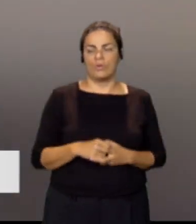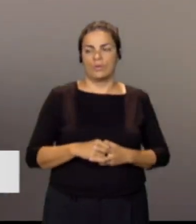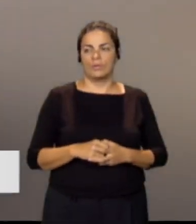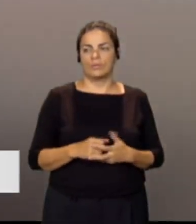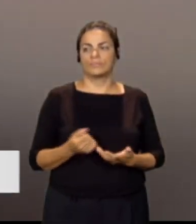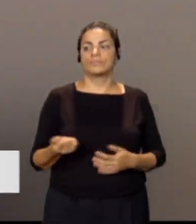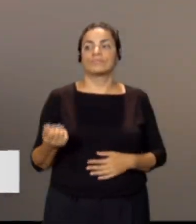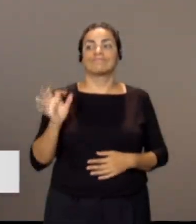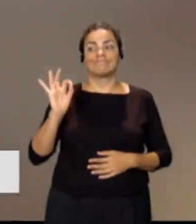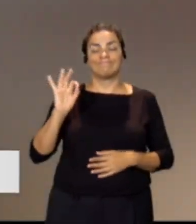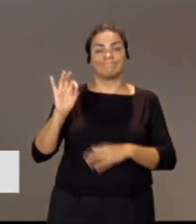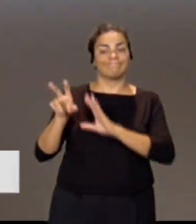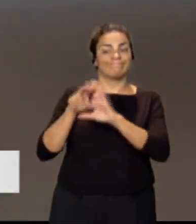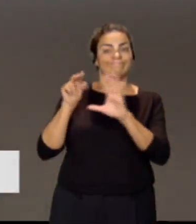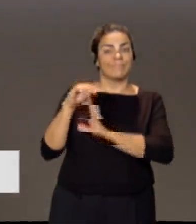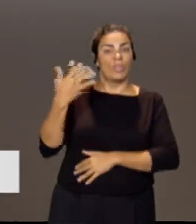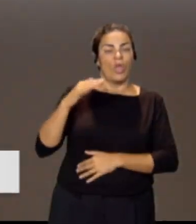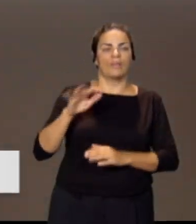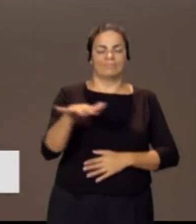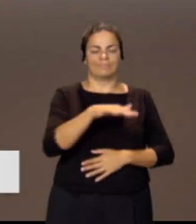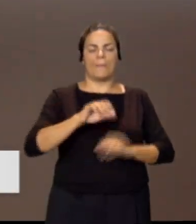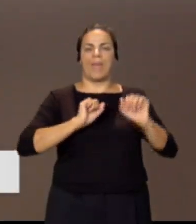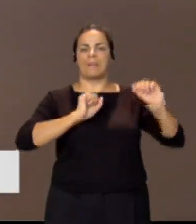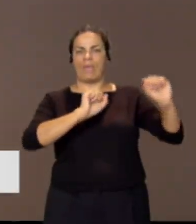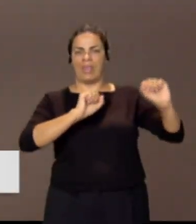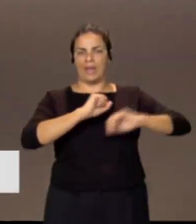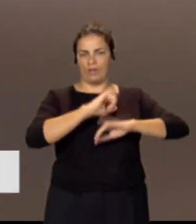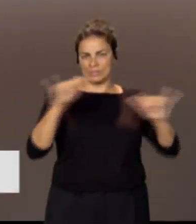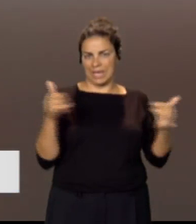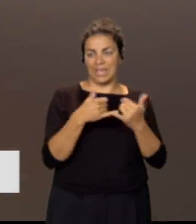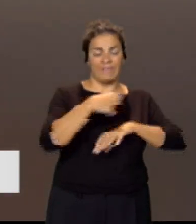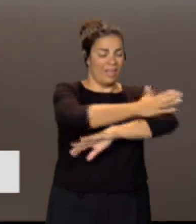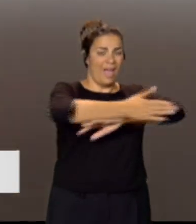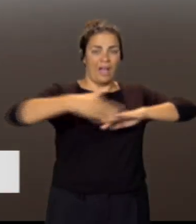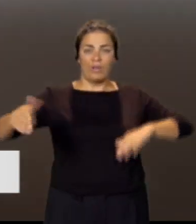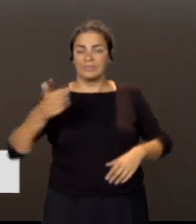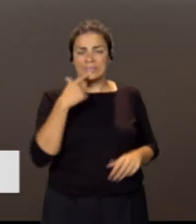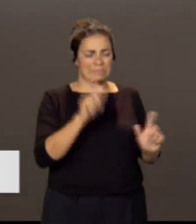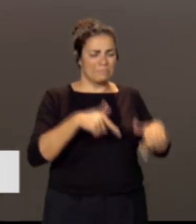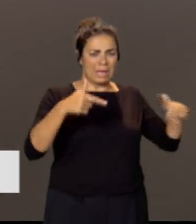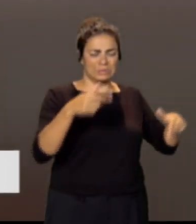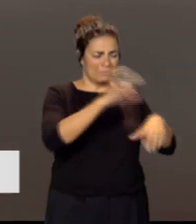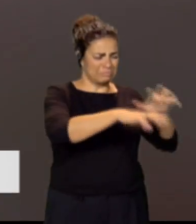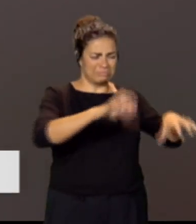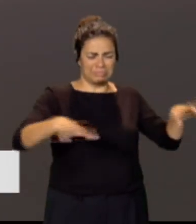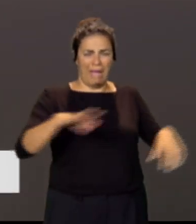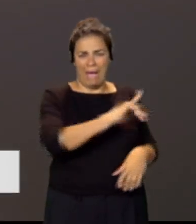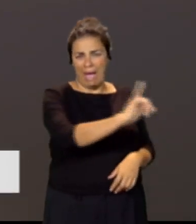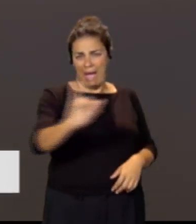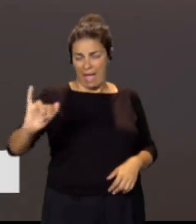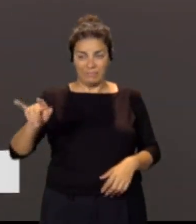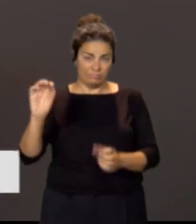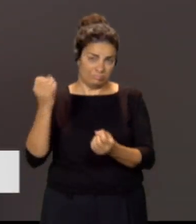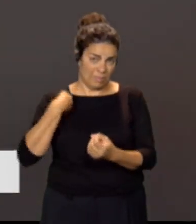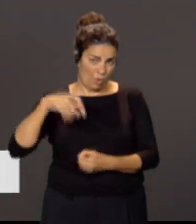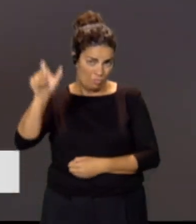Son del Médano, en Tenerife. La costa está llena de basura, es lo que nos dice esta telespectadora. Y toda esa basura que